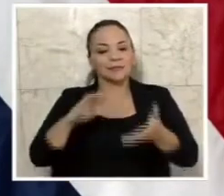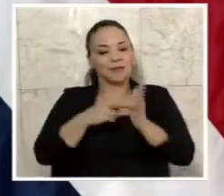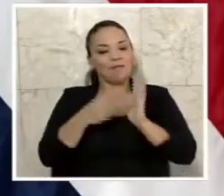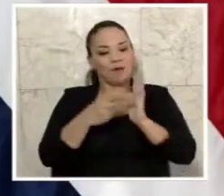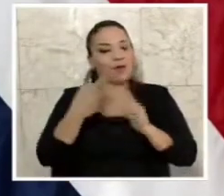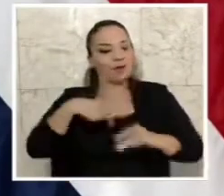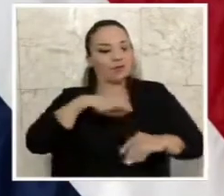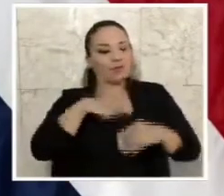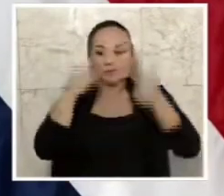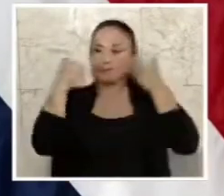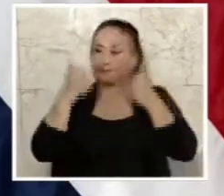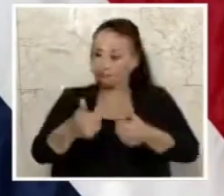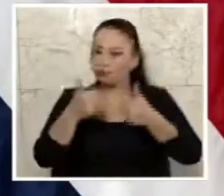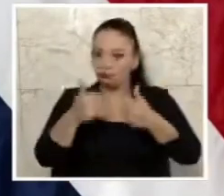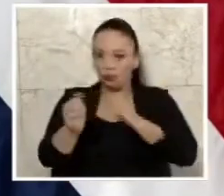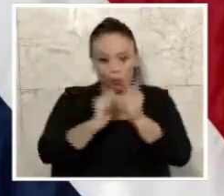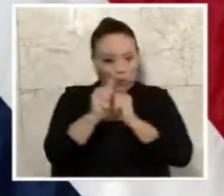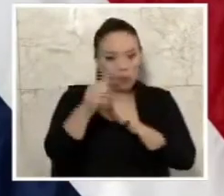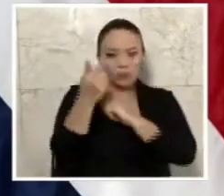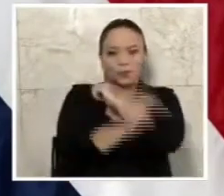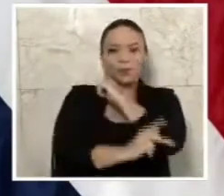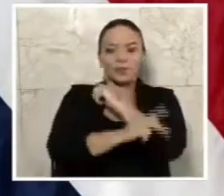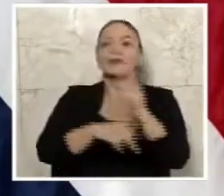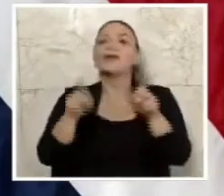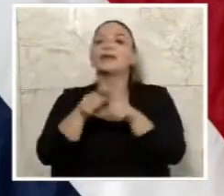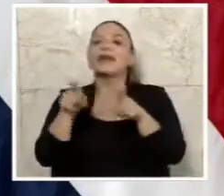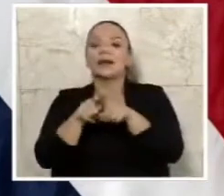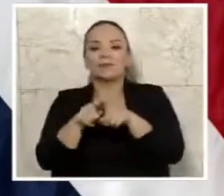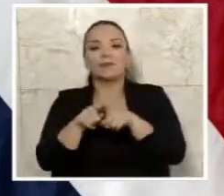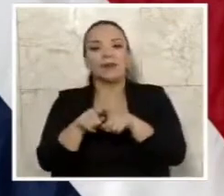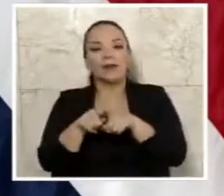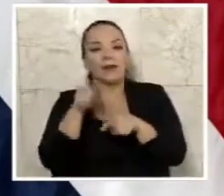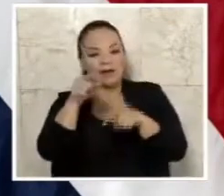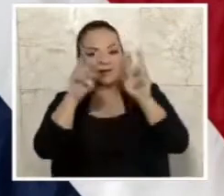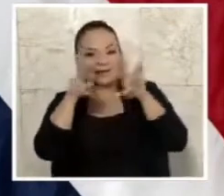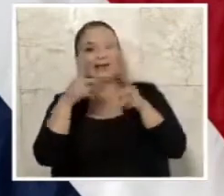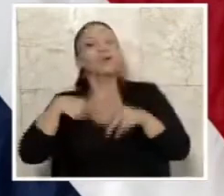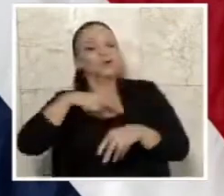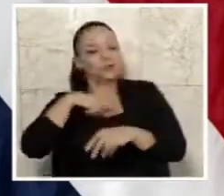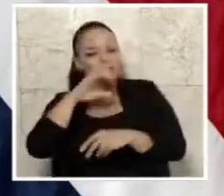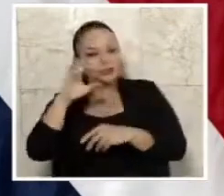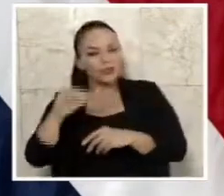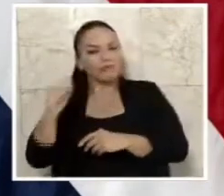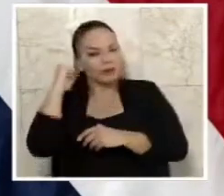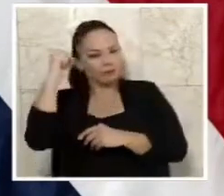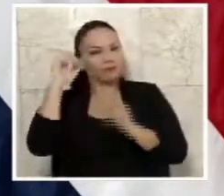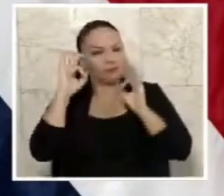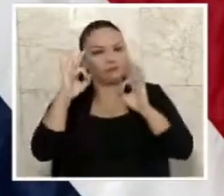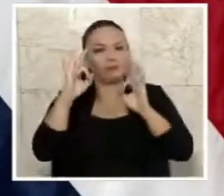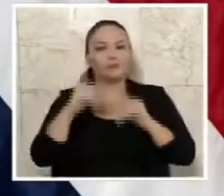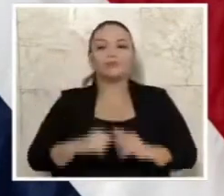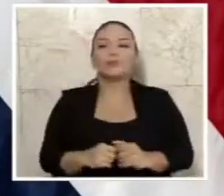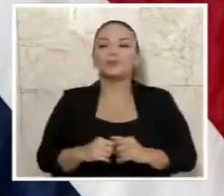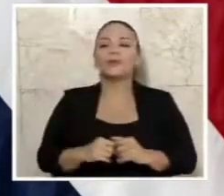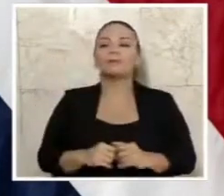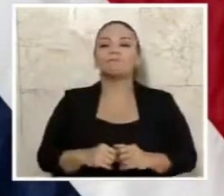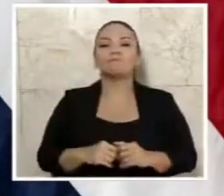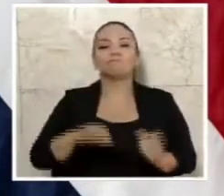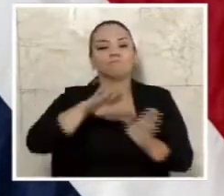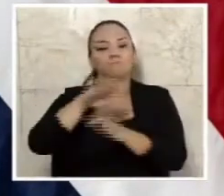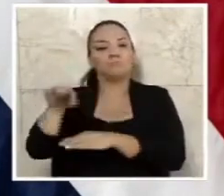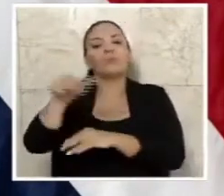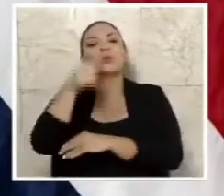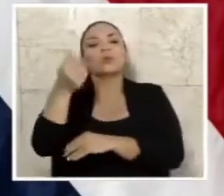ligas, sino que en esta dimensión vamos ganando. Otra noticia es